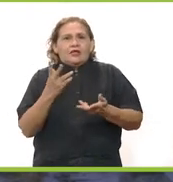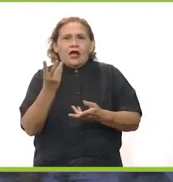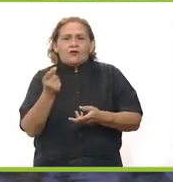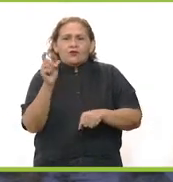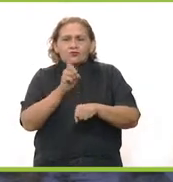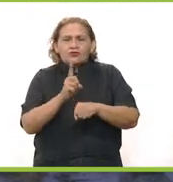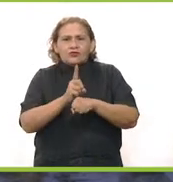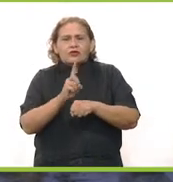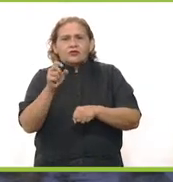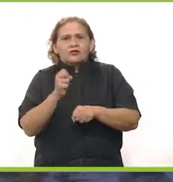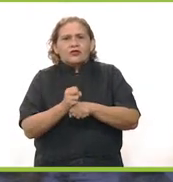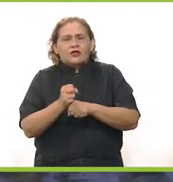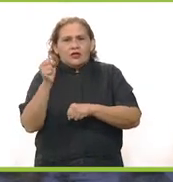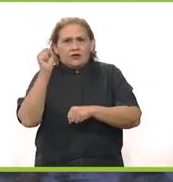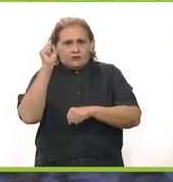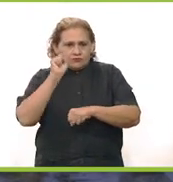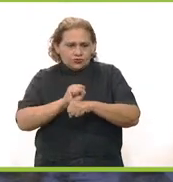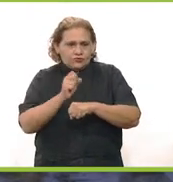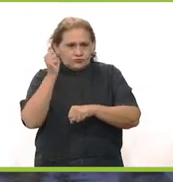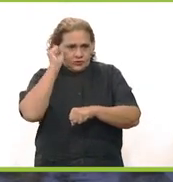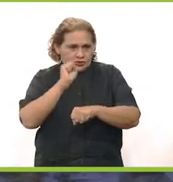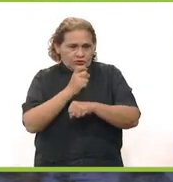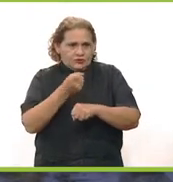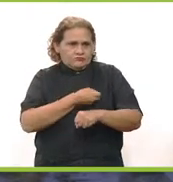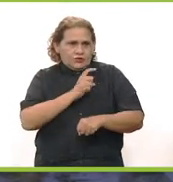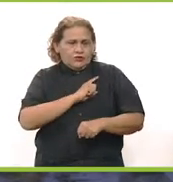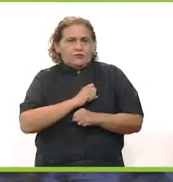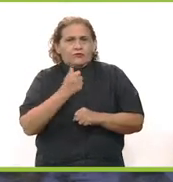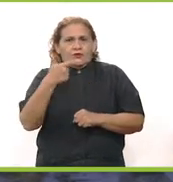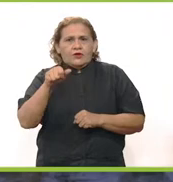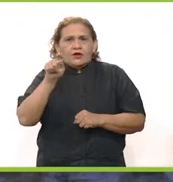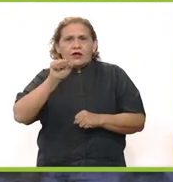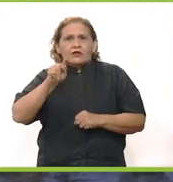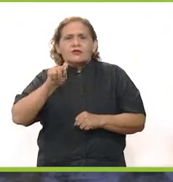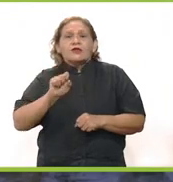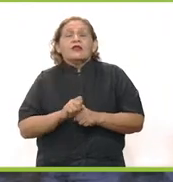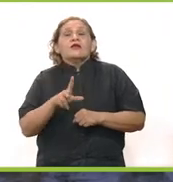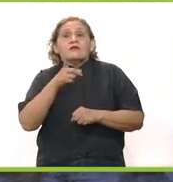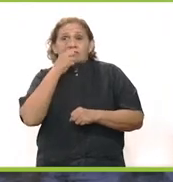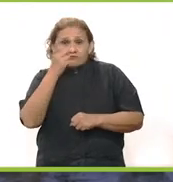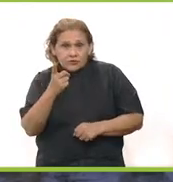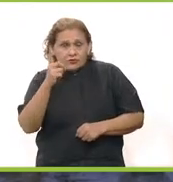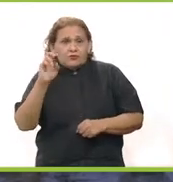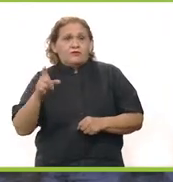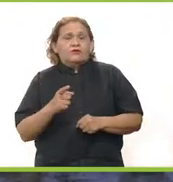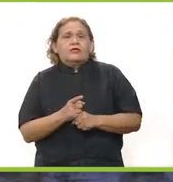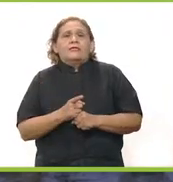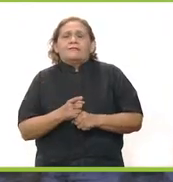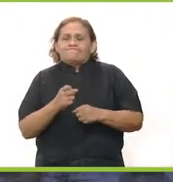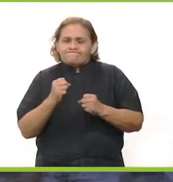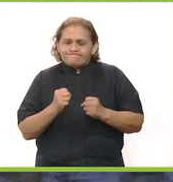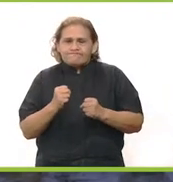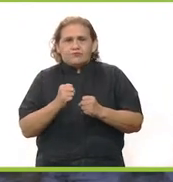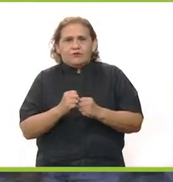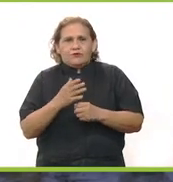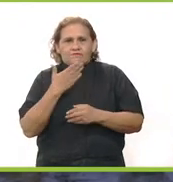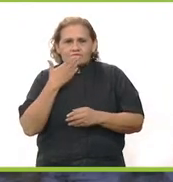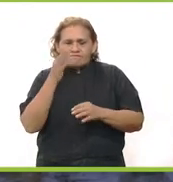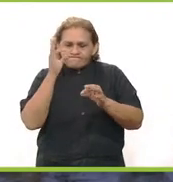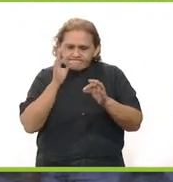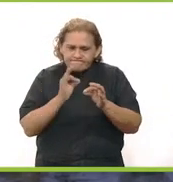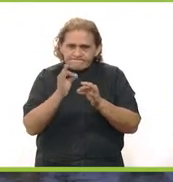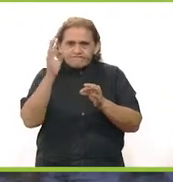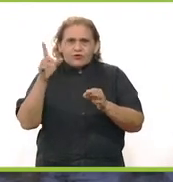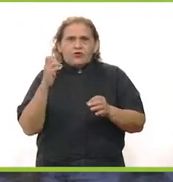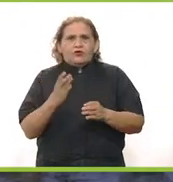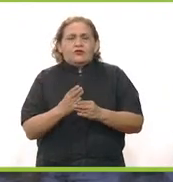Justamente hace unos días esta semana el subsecretario de Salud Federal, Hugo López-Gatell, hizo énfasis en la manera, en